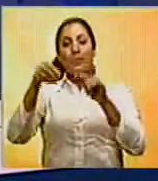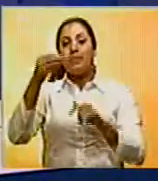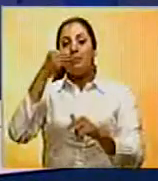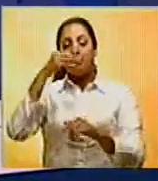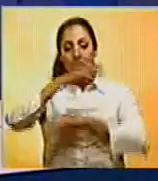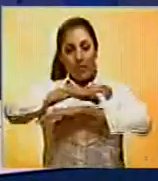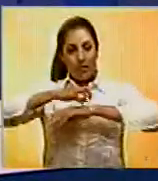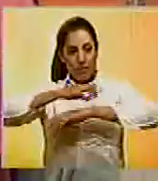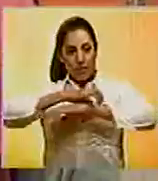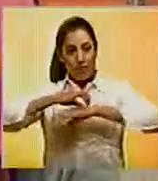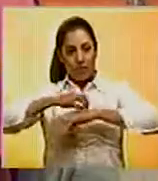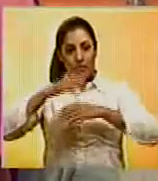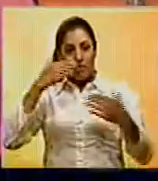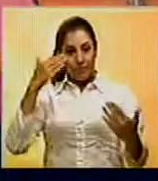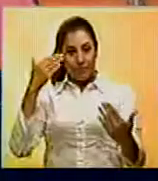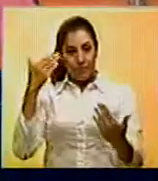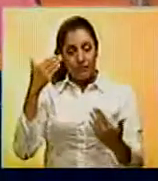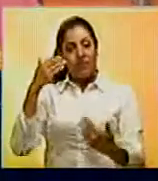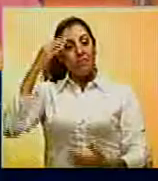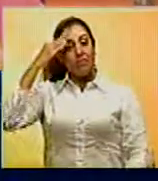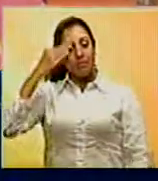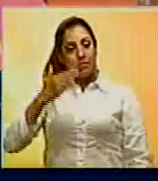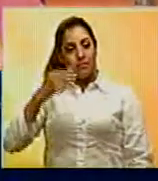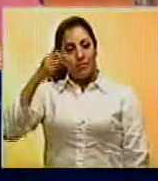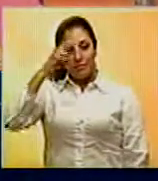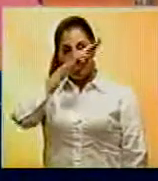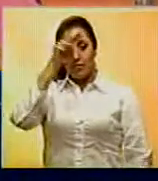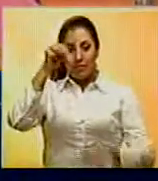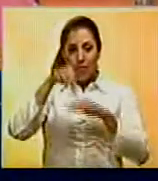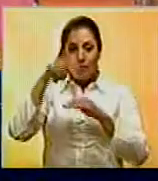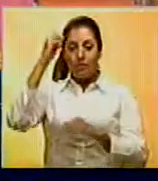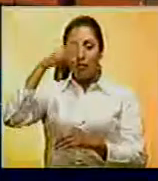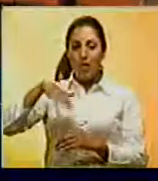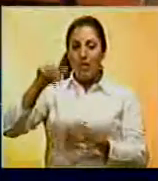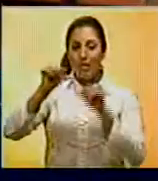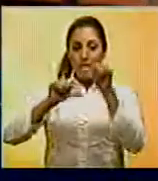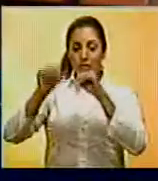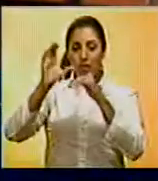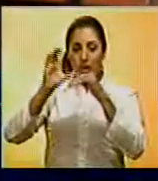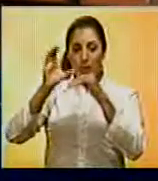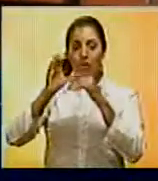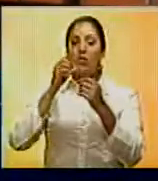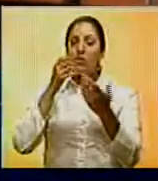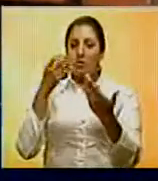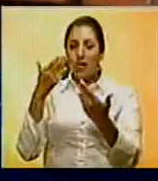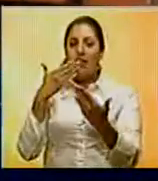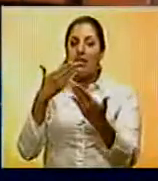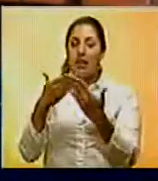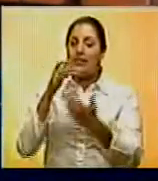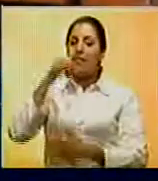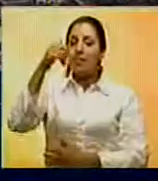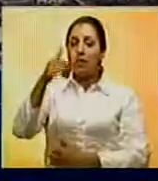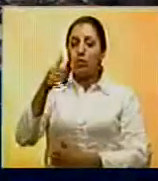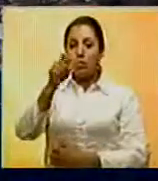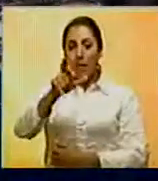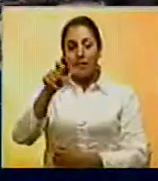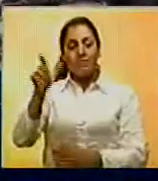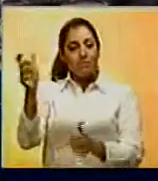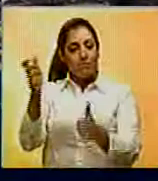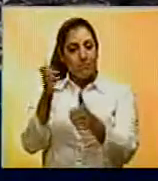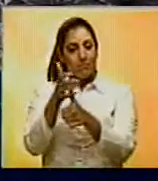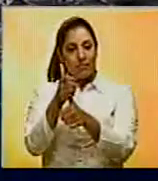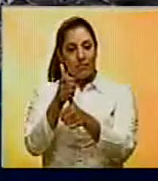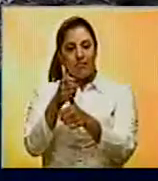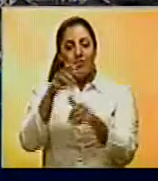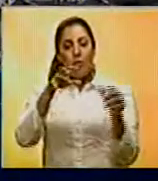para animales. Walmart Guevara, comandante de la Guardia del Pueblo en Distrito Capital, precisó que gracias a la denuncia de vecinos fue detectada